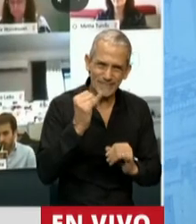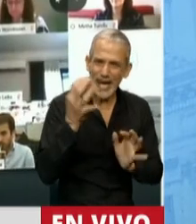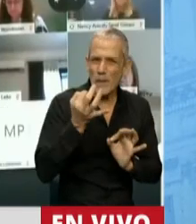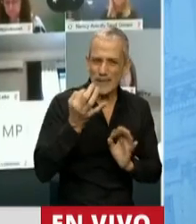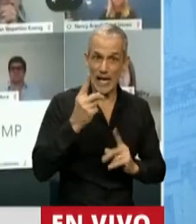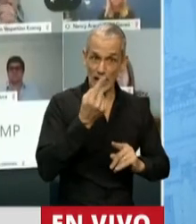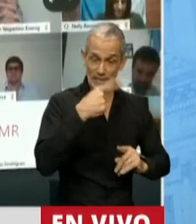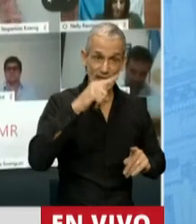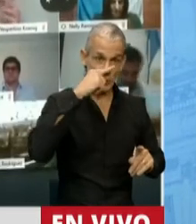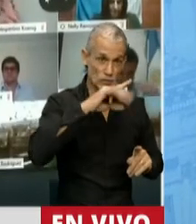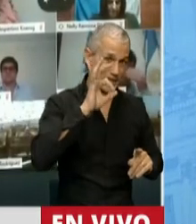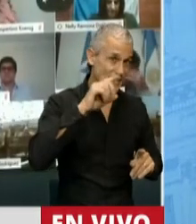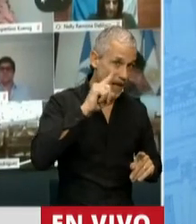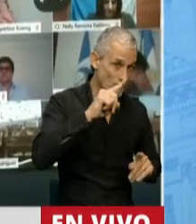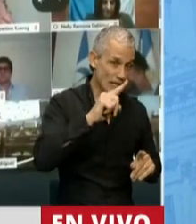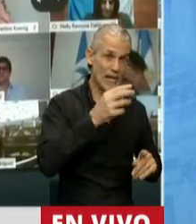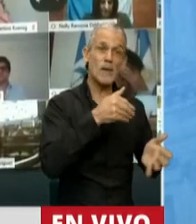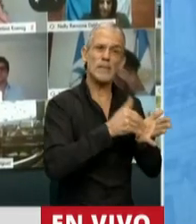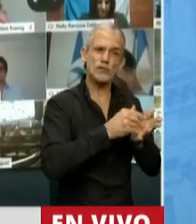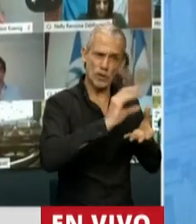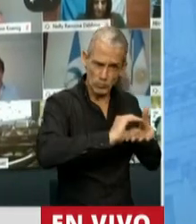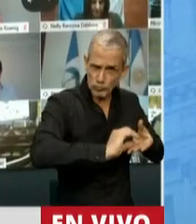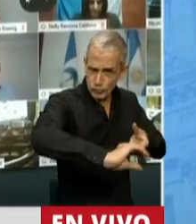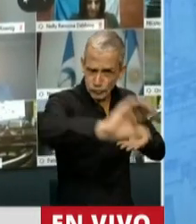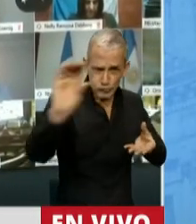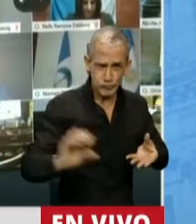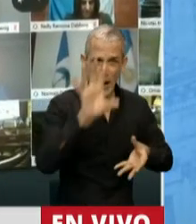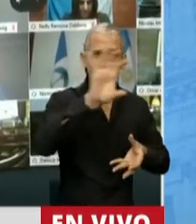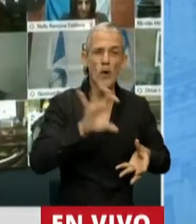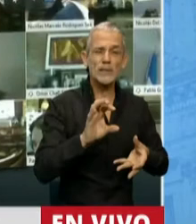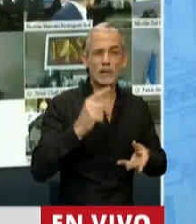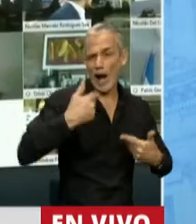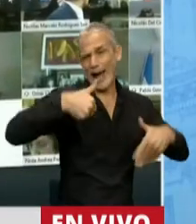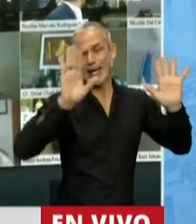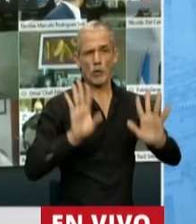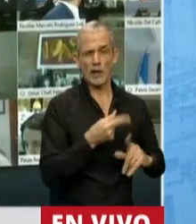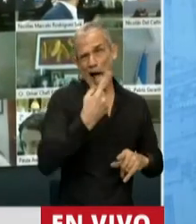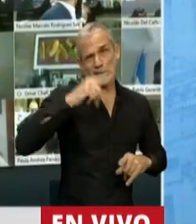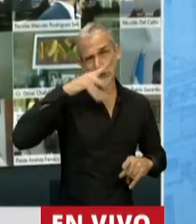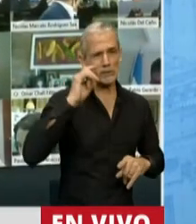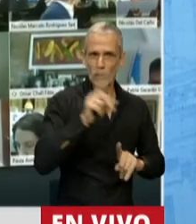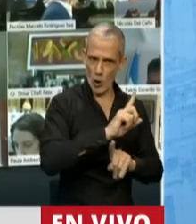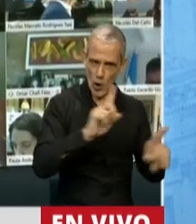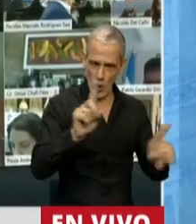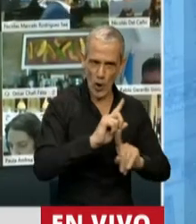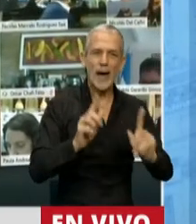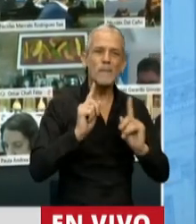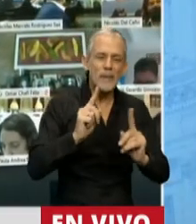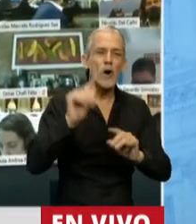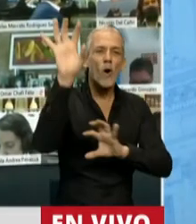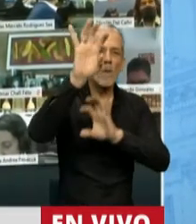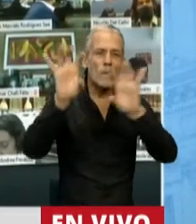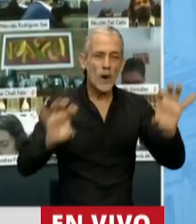Estos 170 mil que se van a estar destinados a la provincia no es producto de la casualidad. Es exactamente lo que las provincias